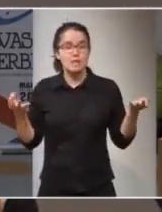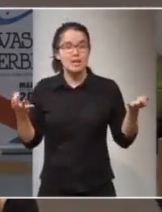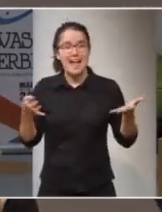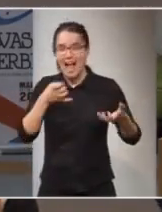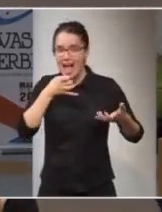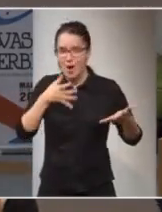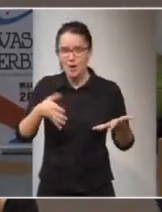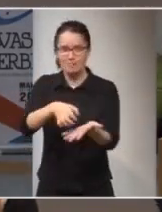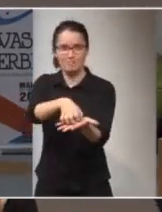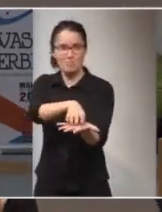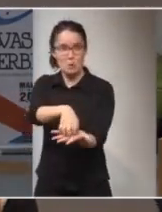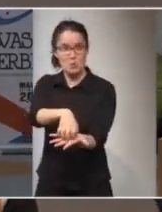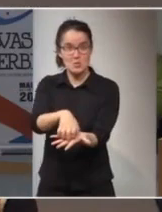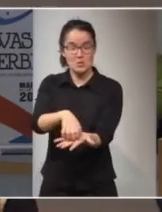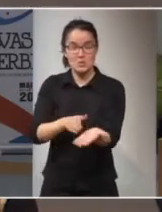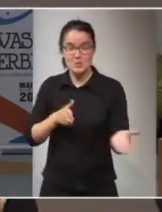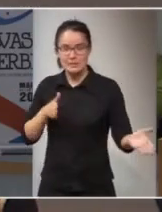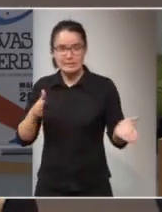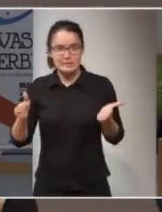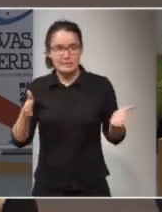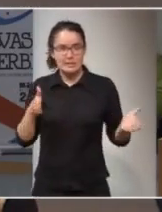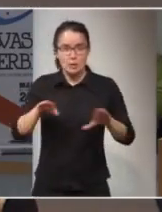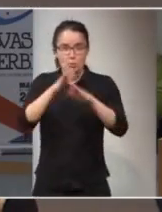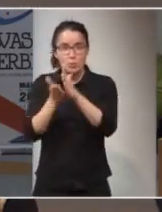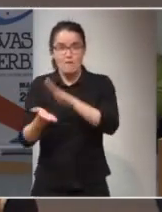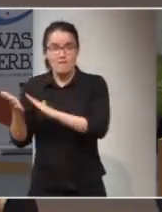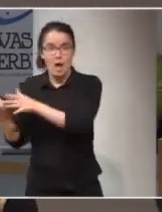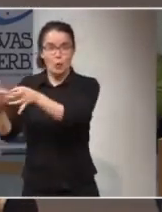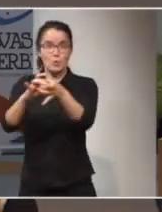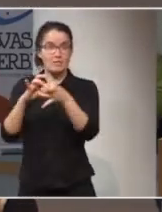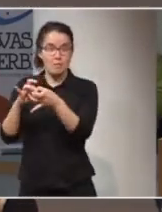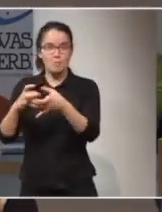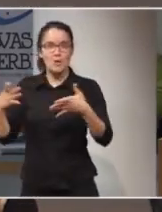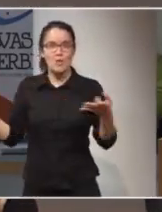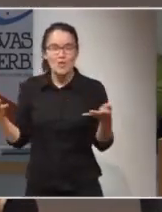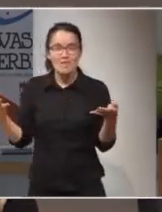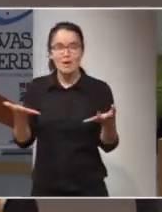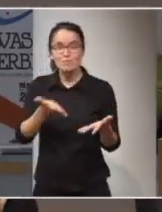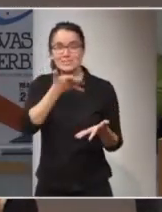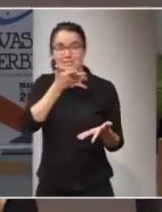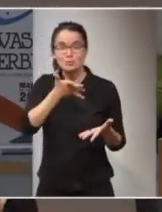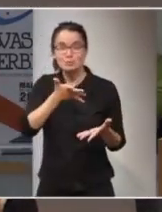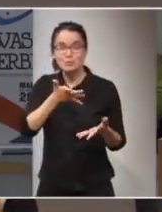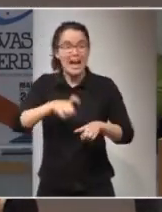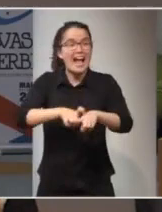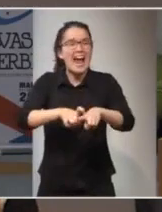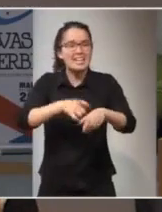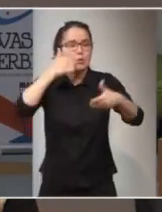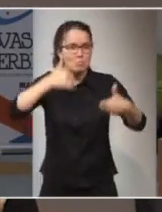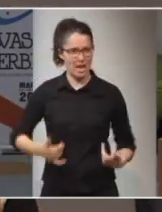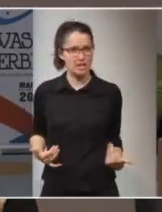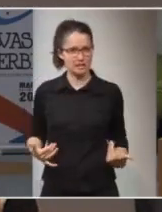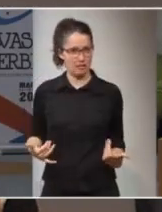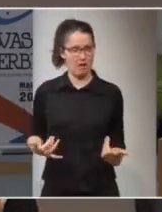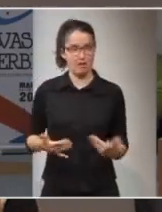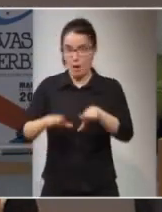en este momento en esa encrucijada donde el mundo va hacia esa unidad, pero debemos darle el signo humanista a esa dirección que